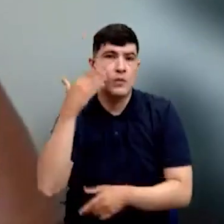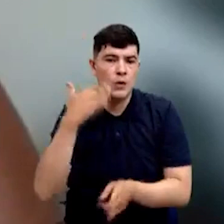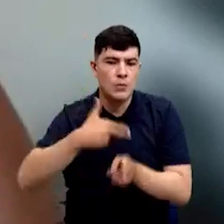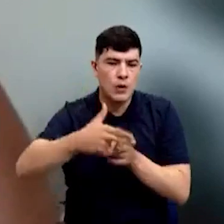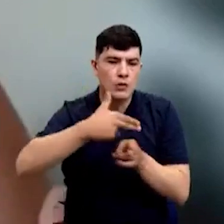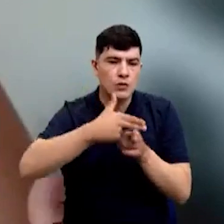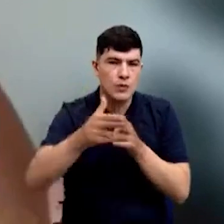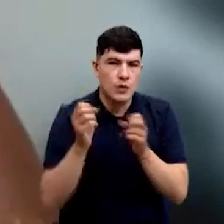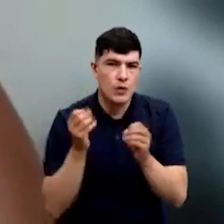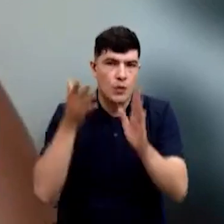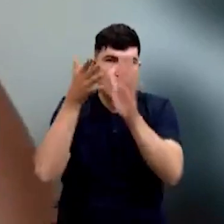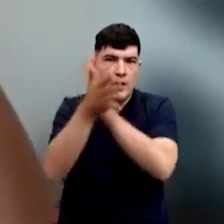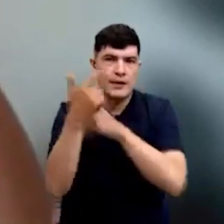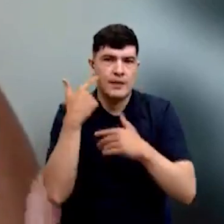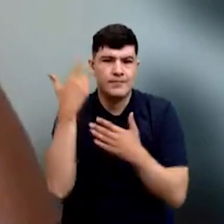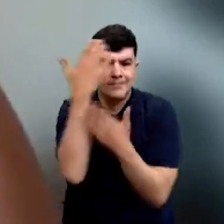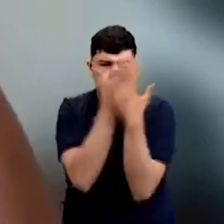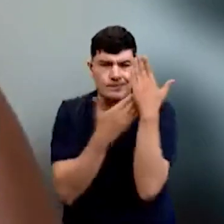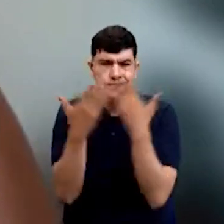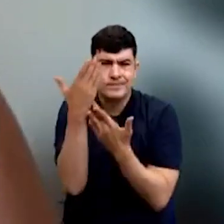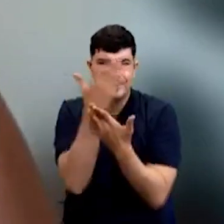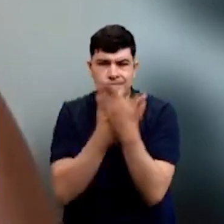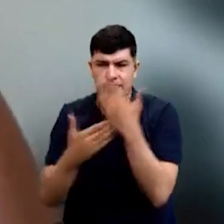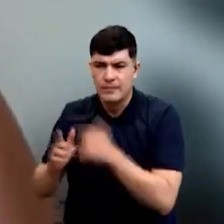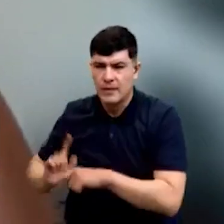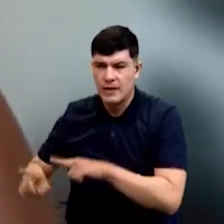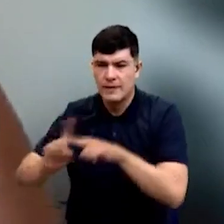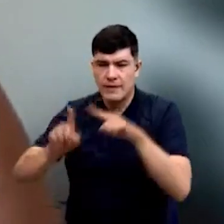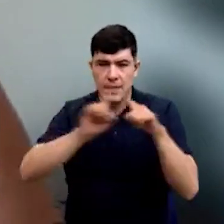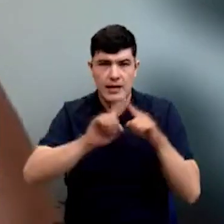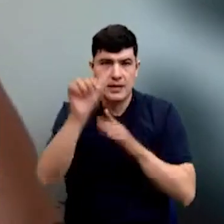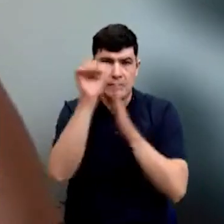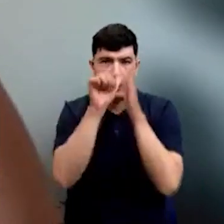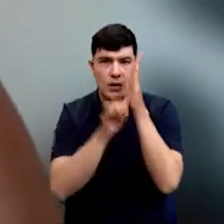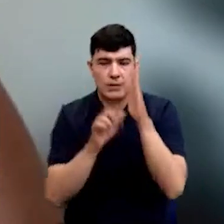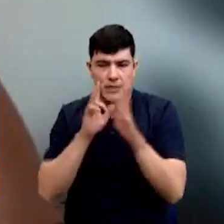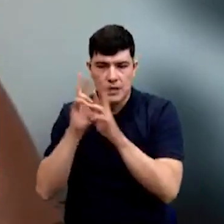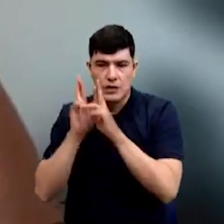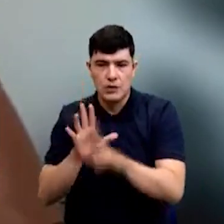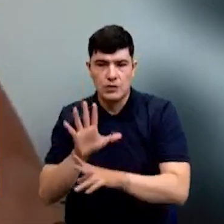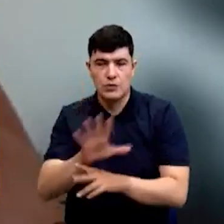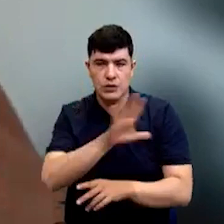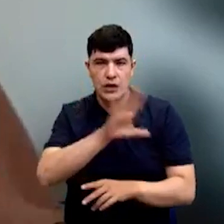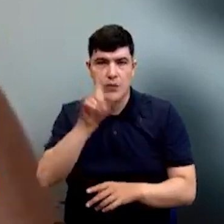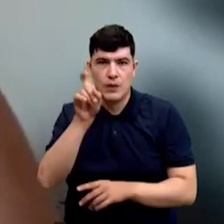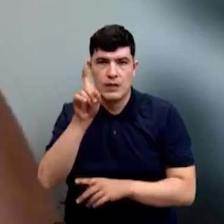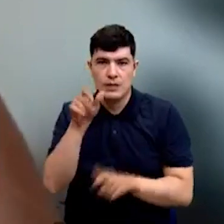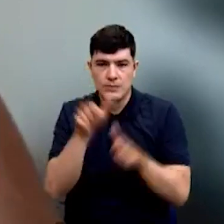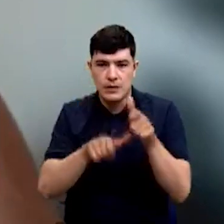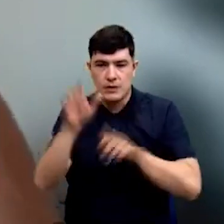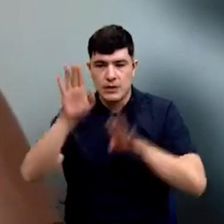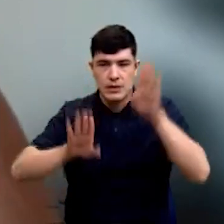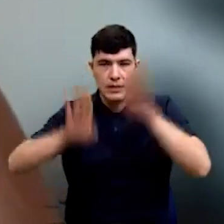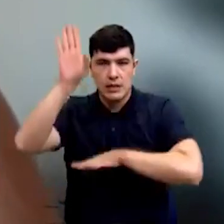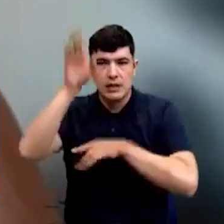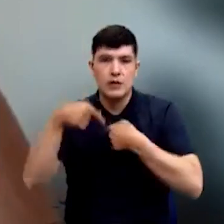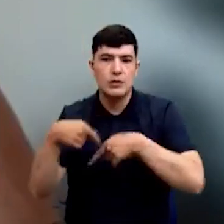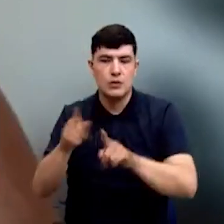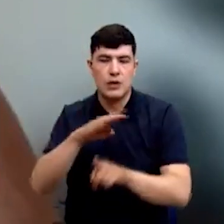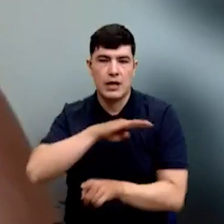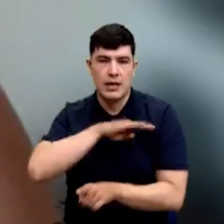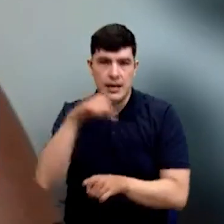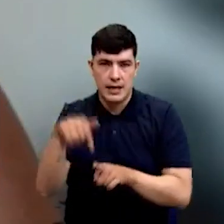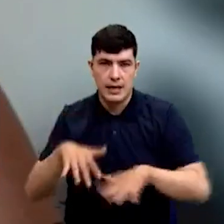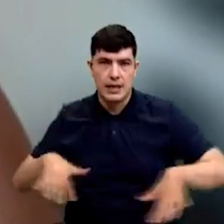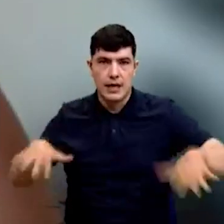análisis de esos diferentes programas y apuestas que han hecho 56 candidatos a las alcaldías